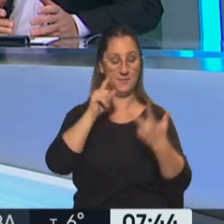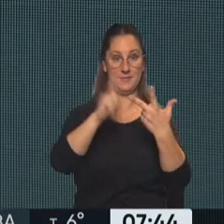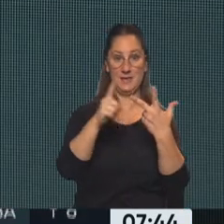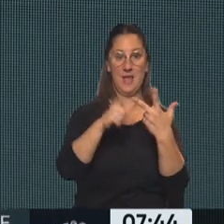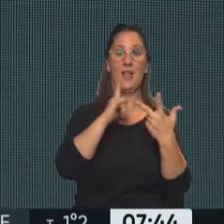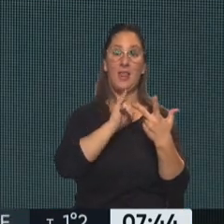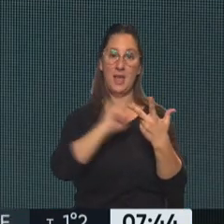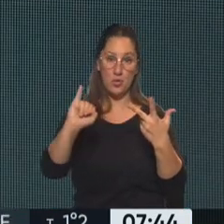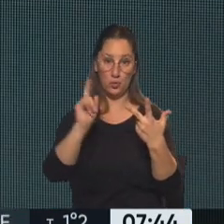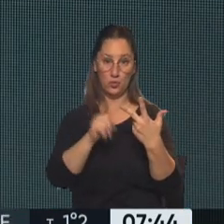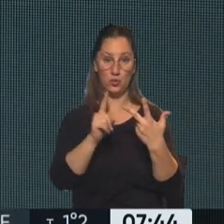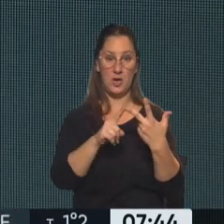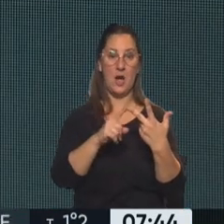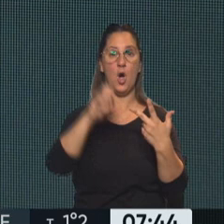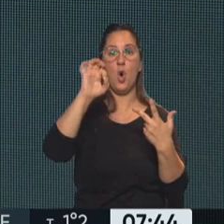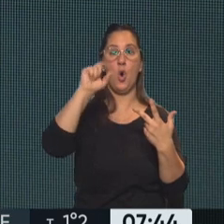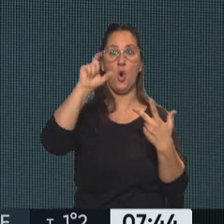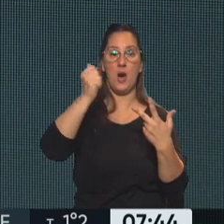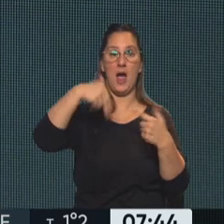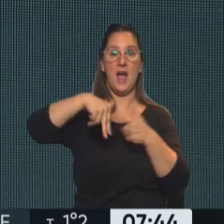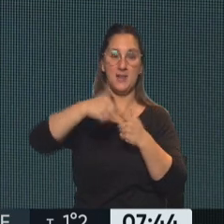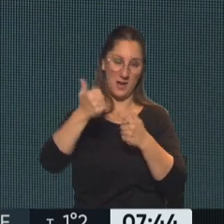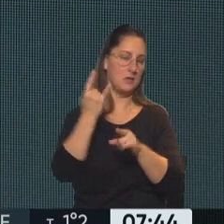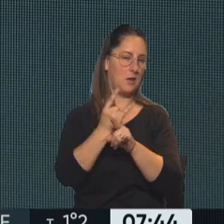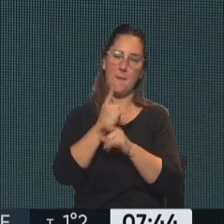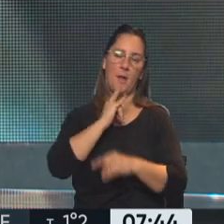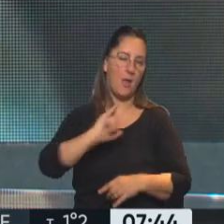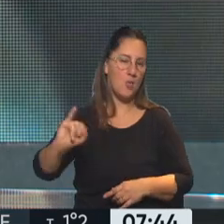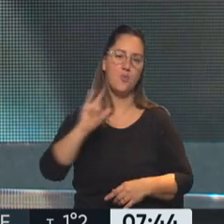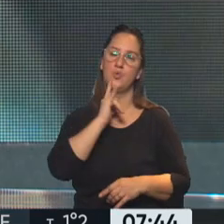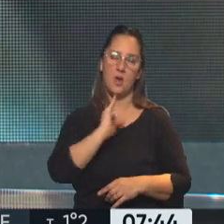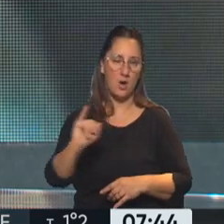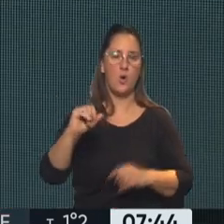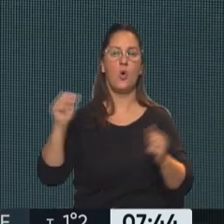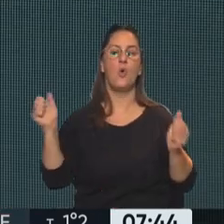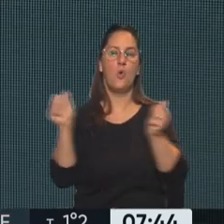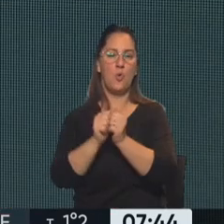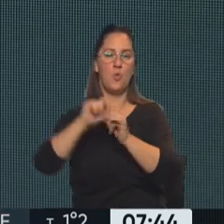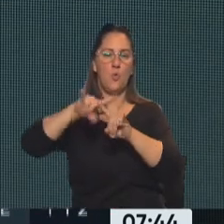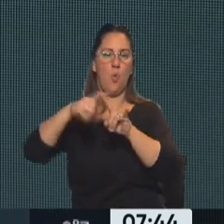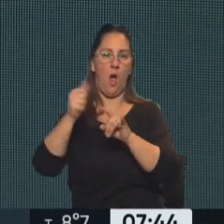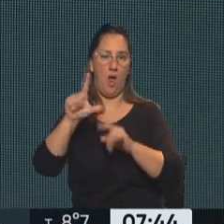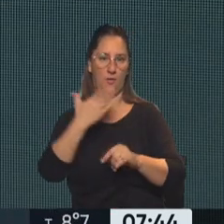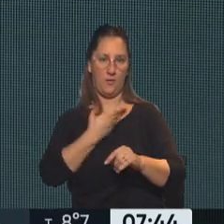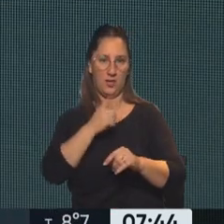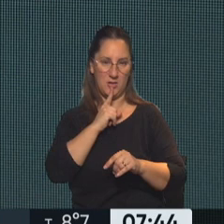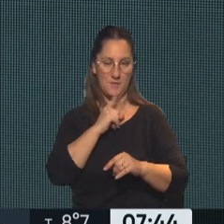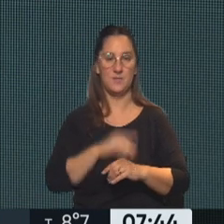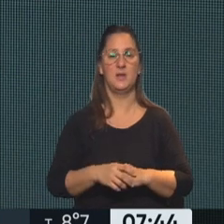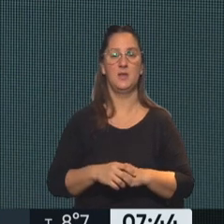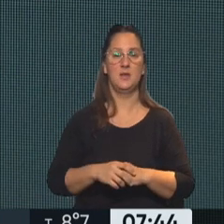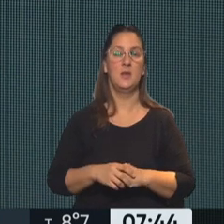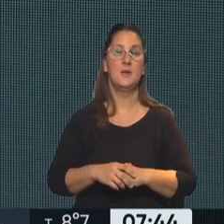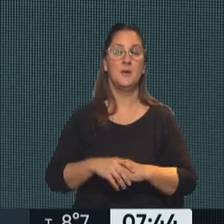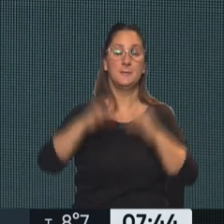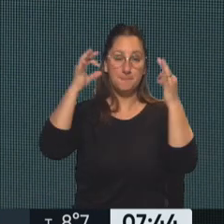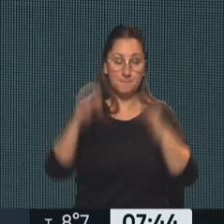denuncia es de Graciela Ocaña, también habitual denunciante en Comodoro Pi. Son Waldo Wolf en ambos casos. La denuncia,